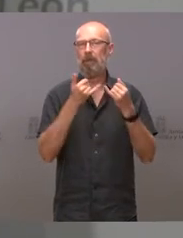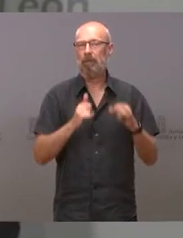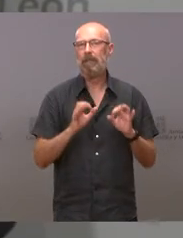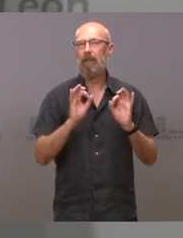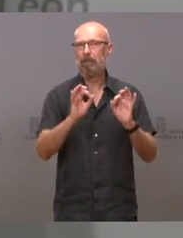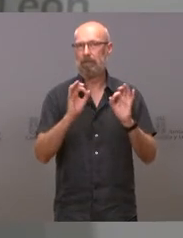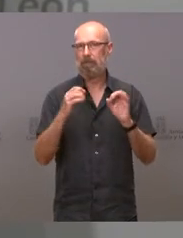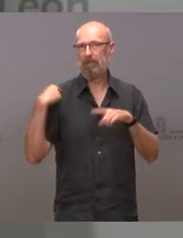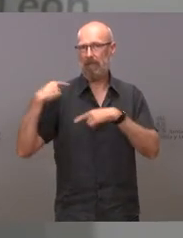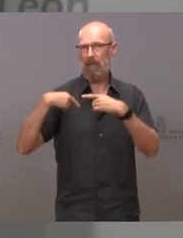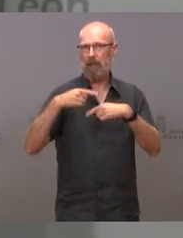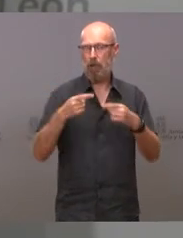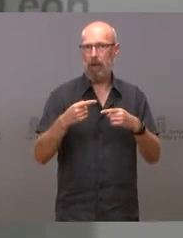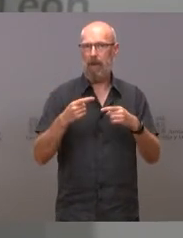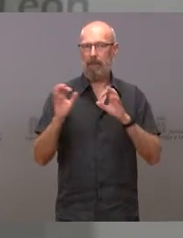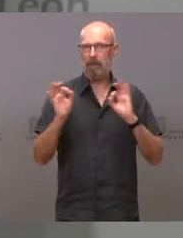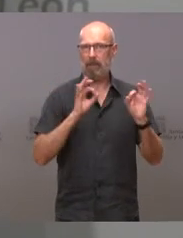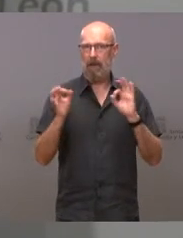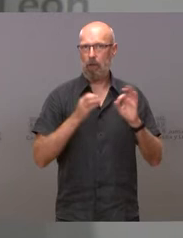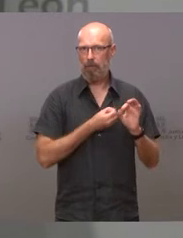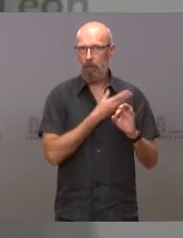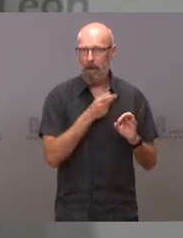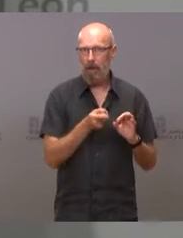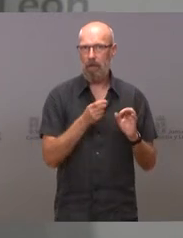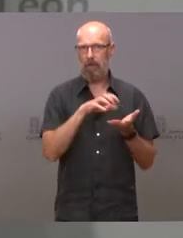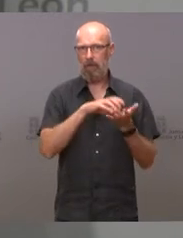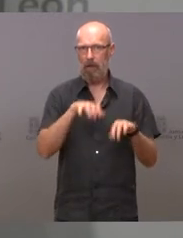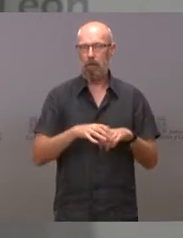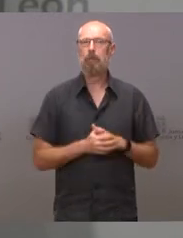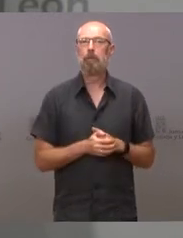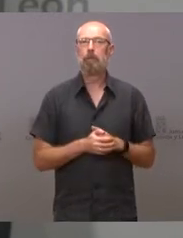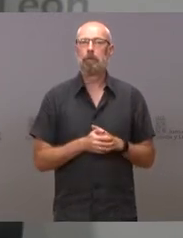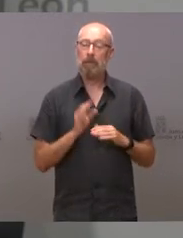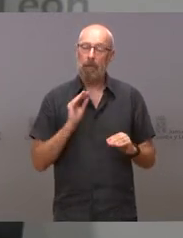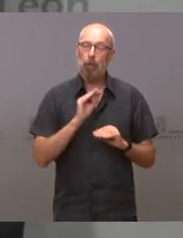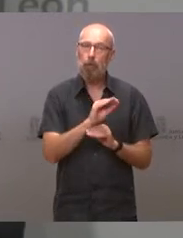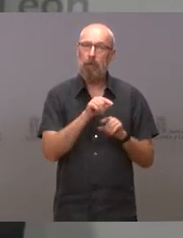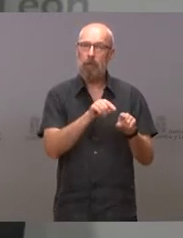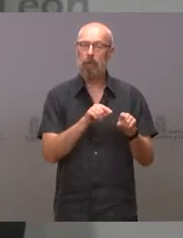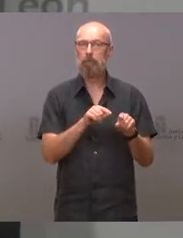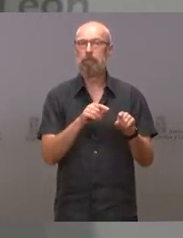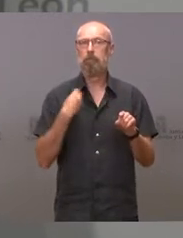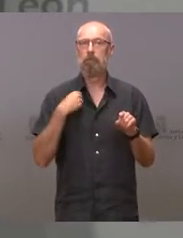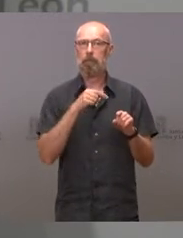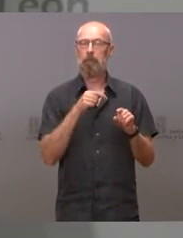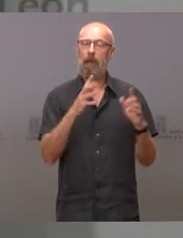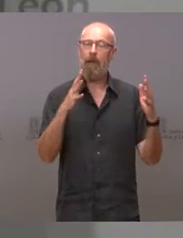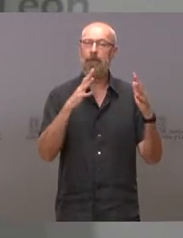Aficionados de Teatro de Castilla y León. Es una subvención a FETACIL, para